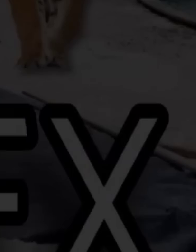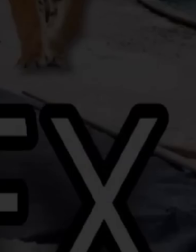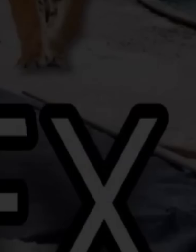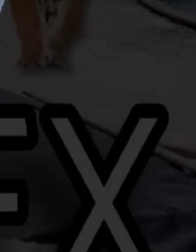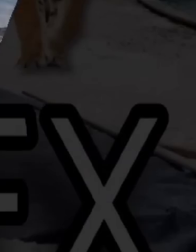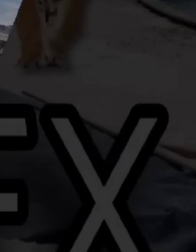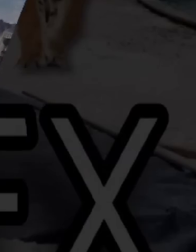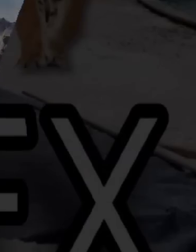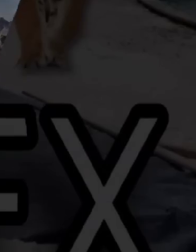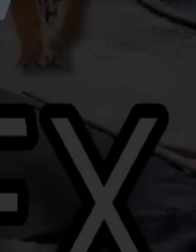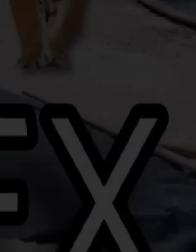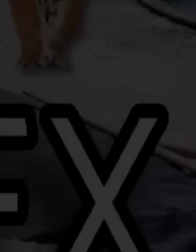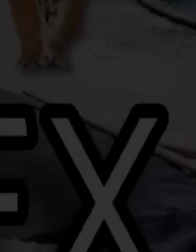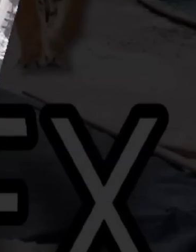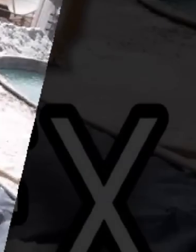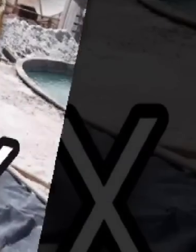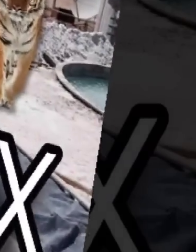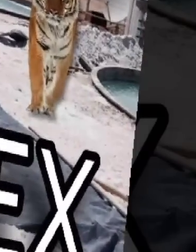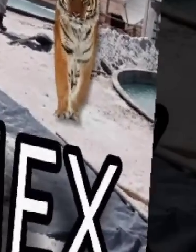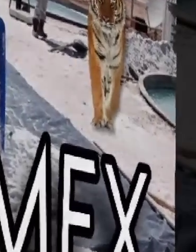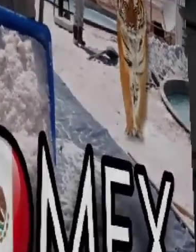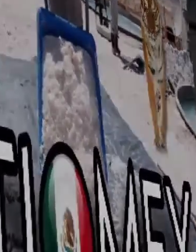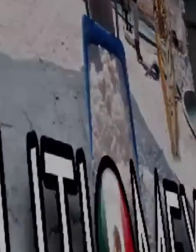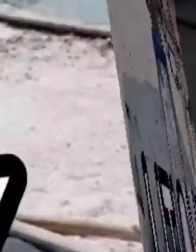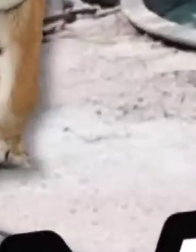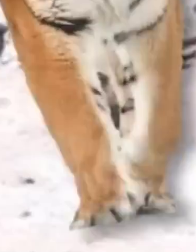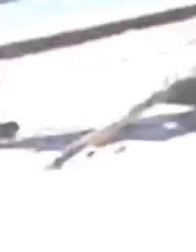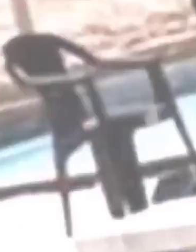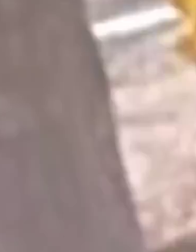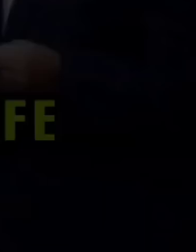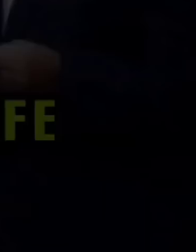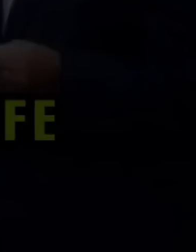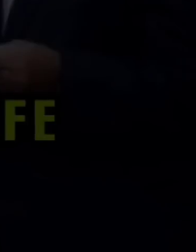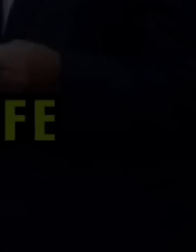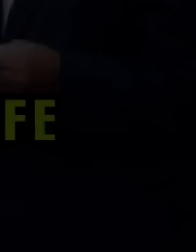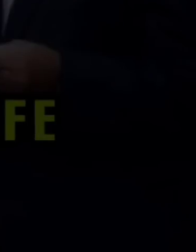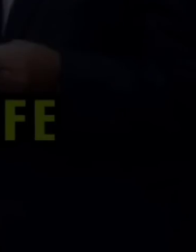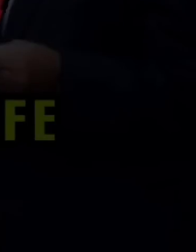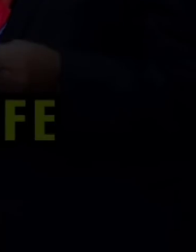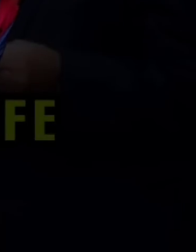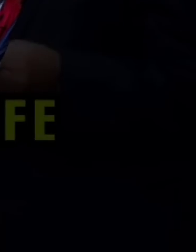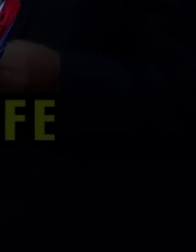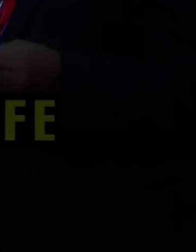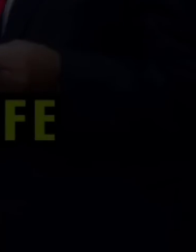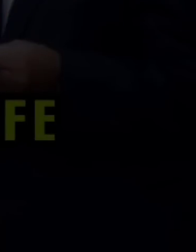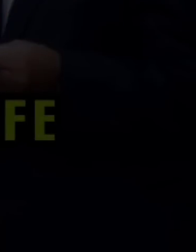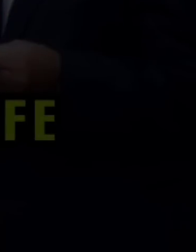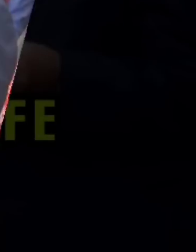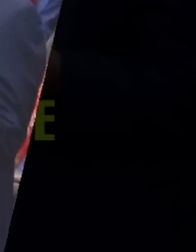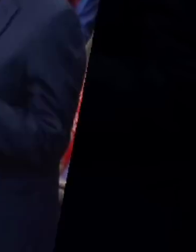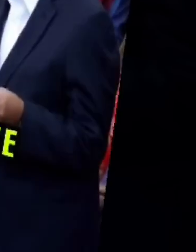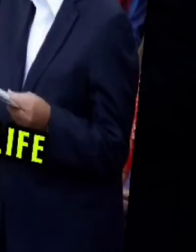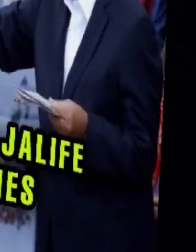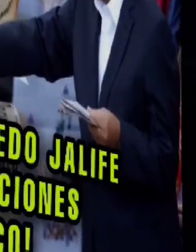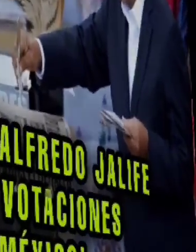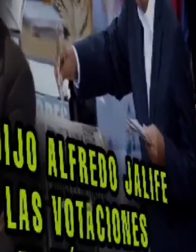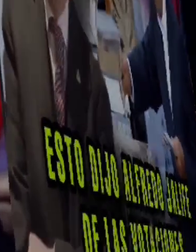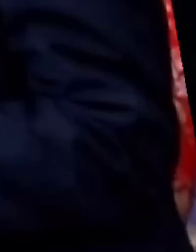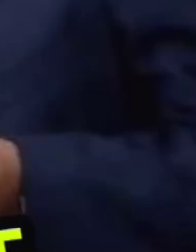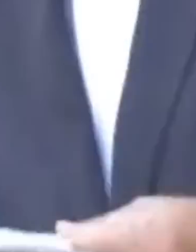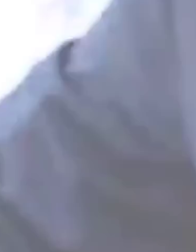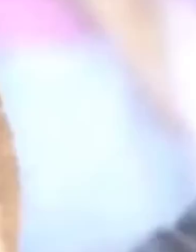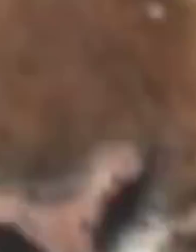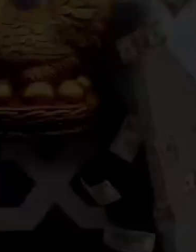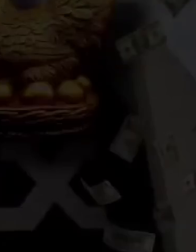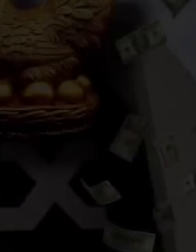y representará a todos los mexicanos. Respetaremos a todos,